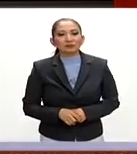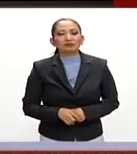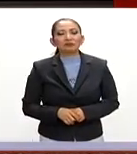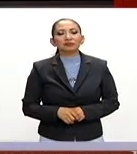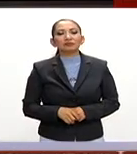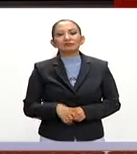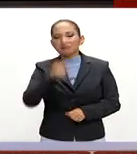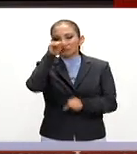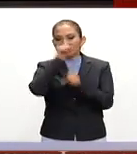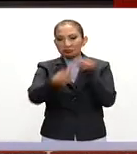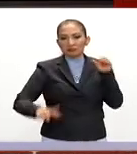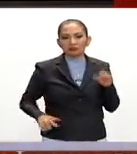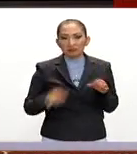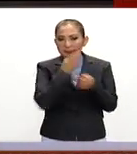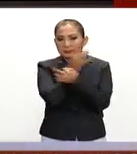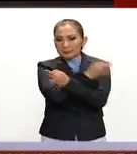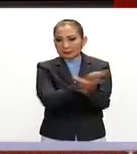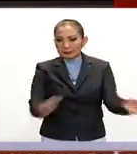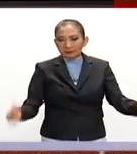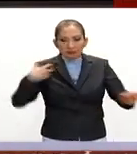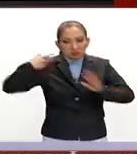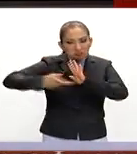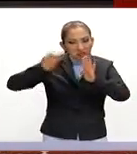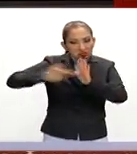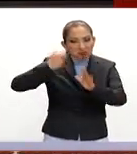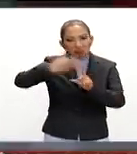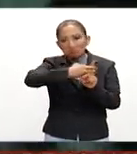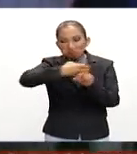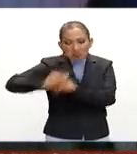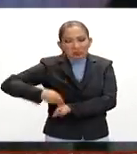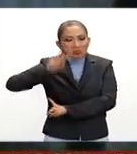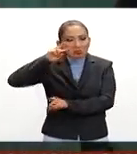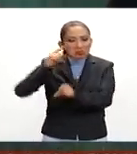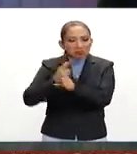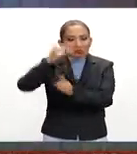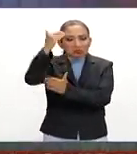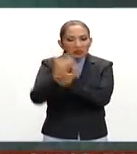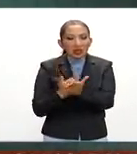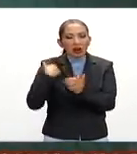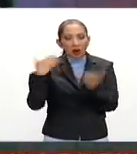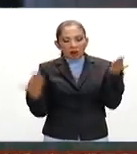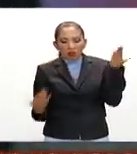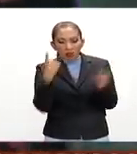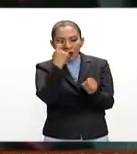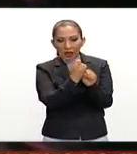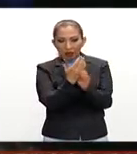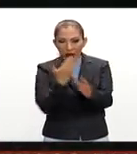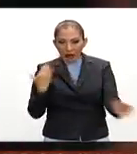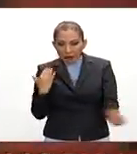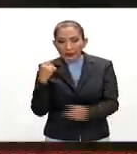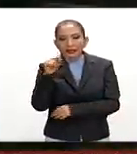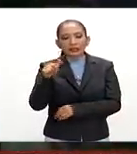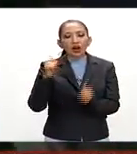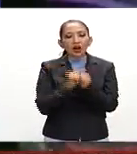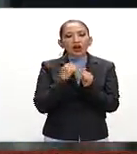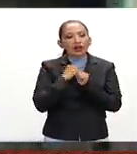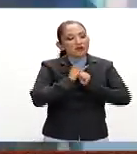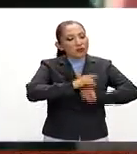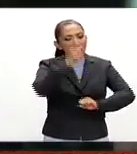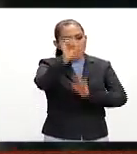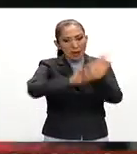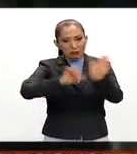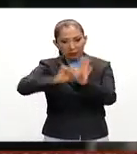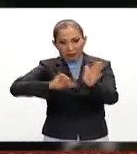La Secretaría de Gobernación informó que la incidencia del secuestro registra una disminución en comparación con el año pasado. A través del informe